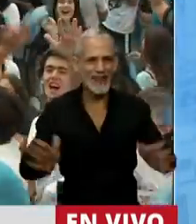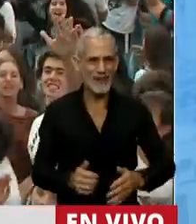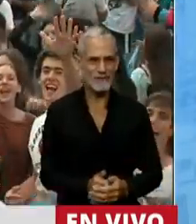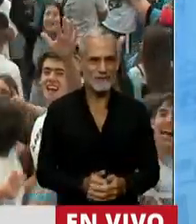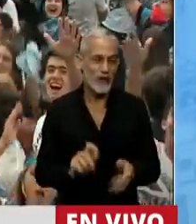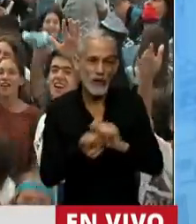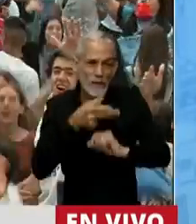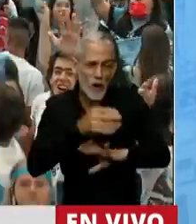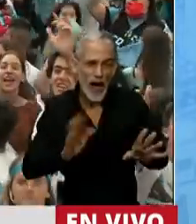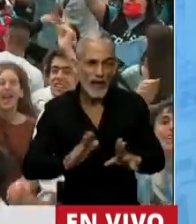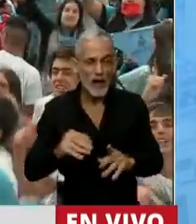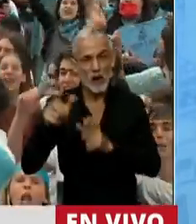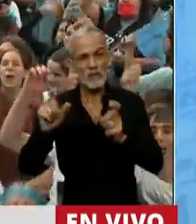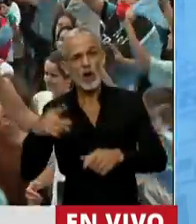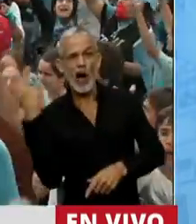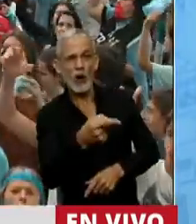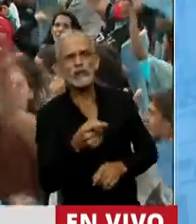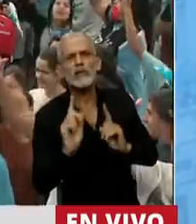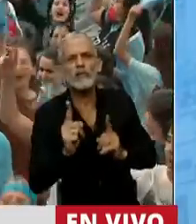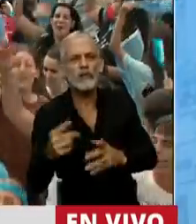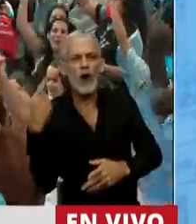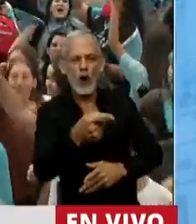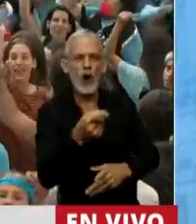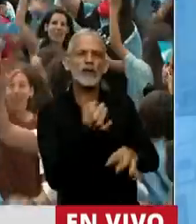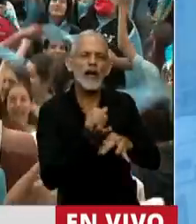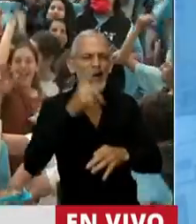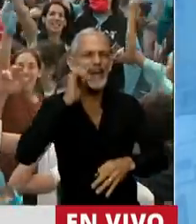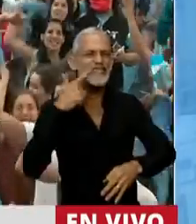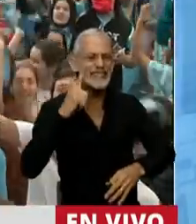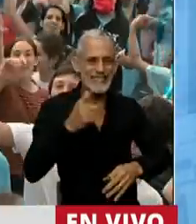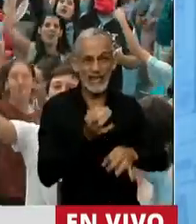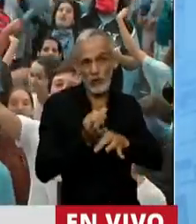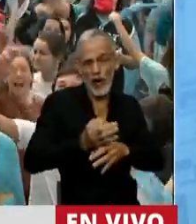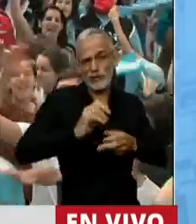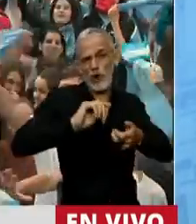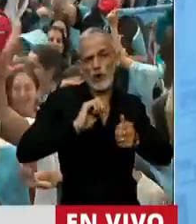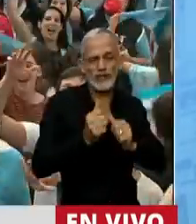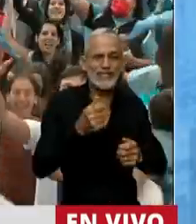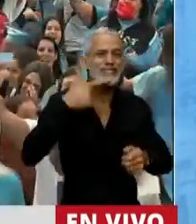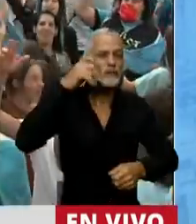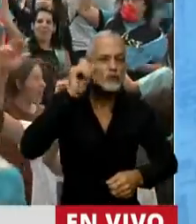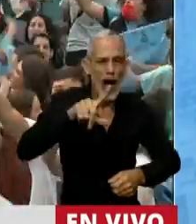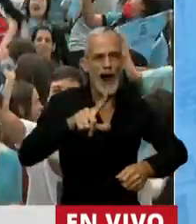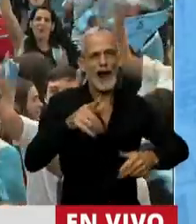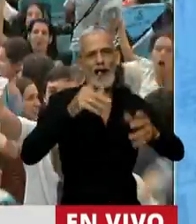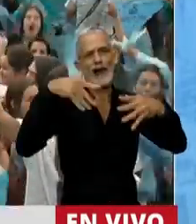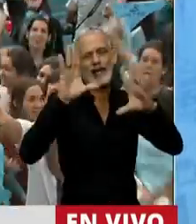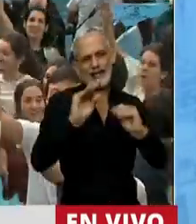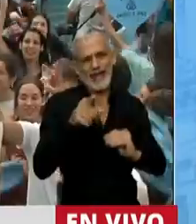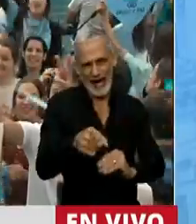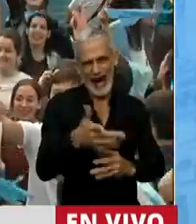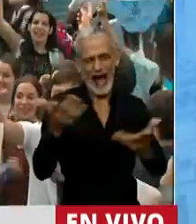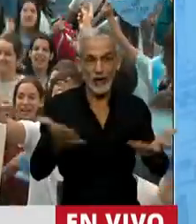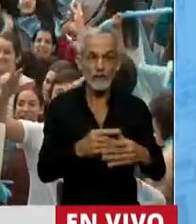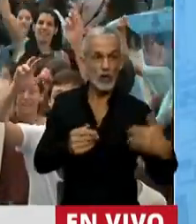Los que se oponen al aborto legal se siguen oponiendo a la educación sexual integral, laica y científica. Los que se oponen al aborto legal